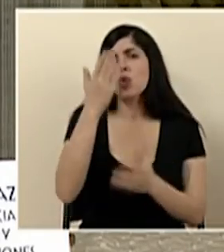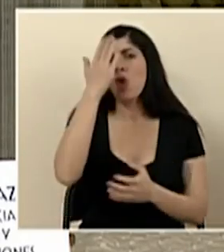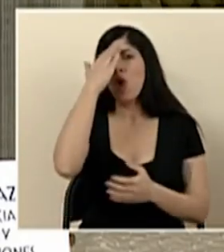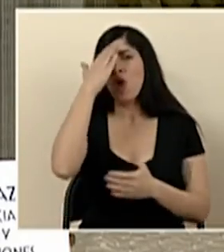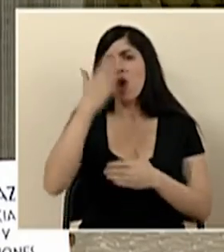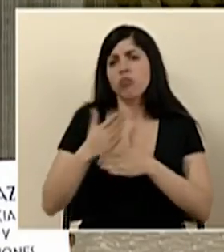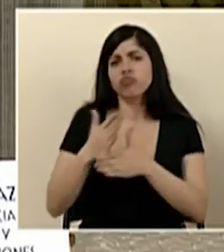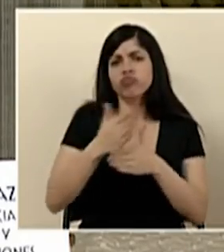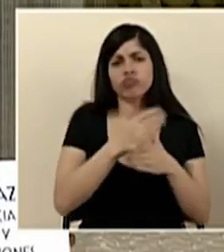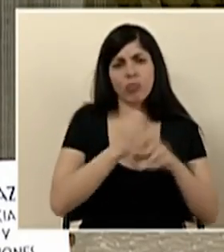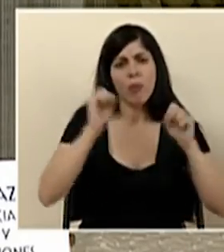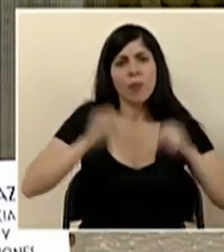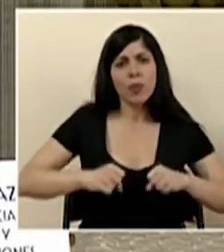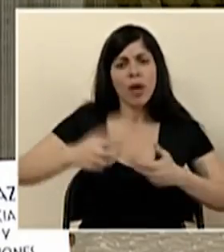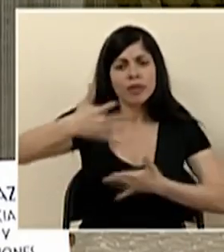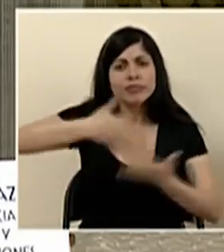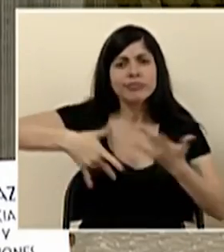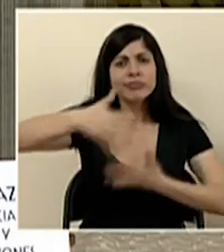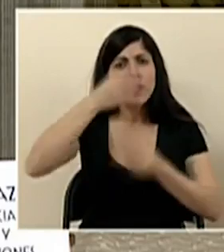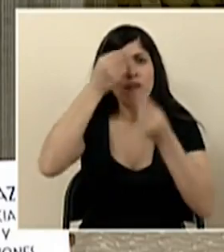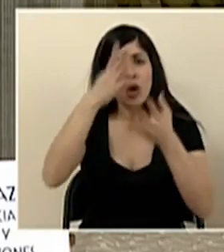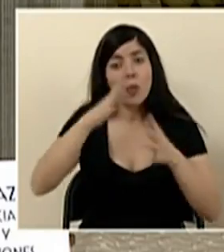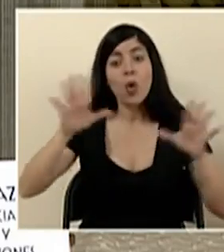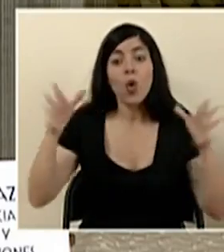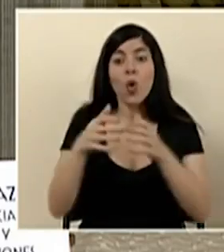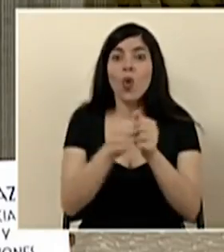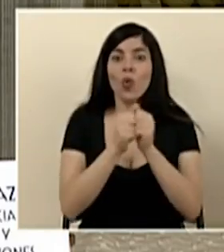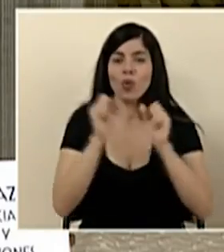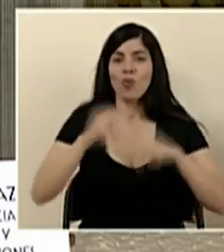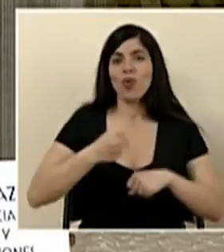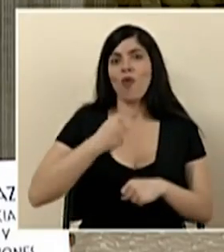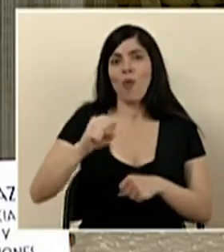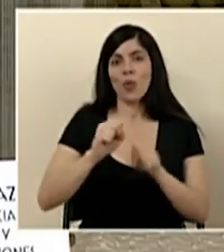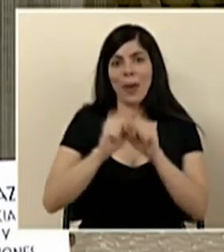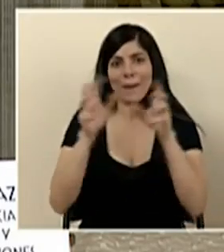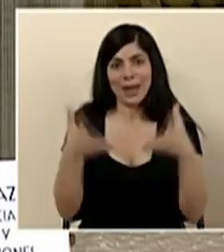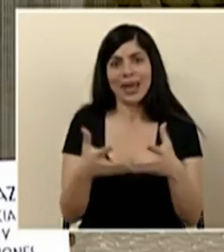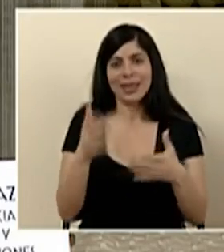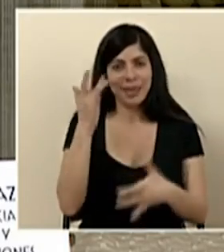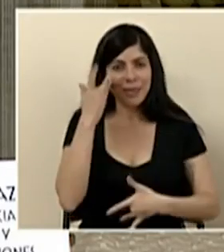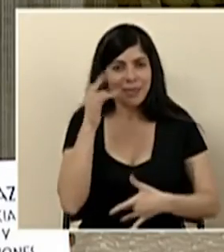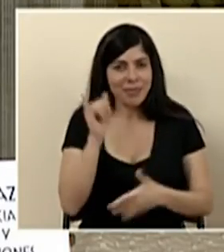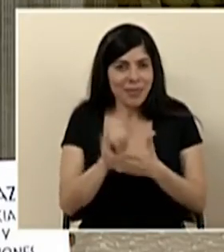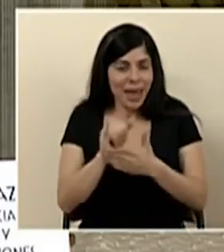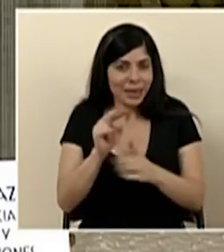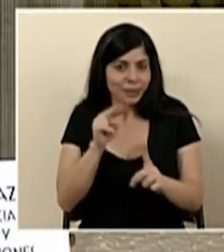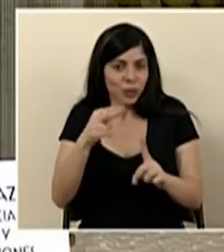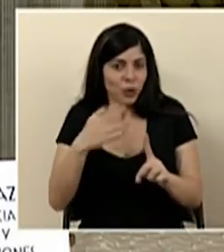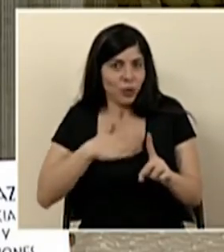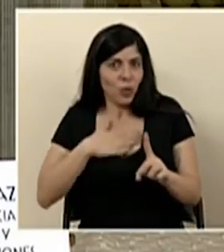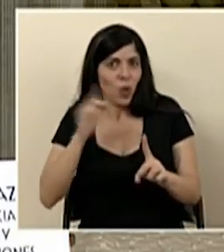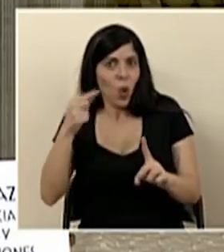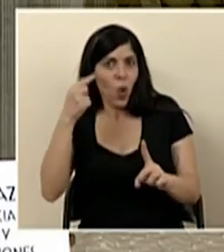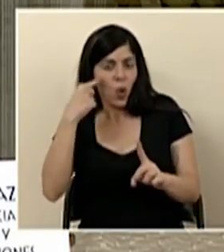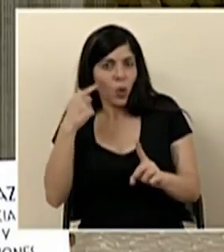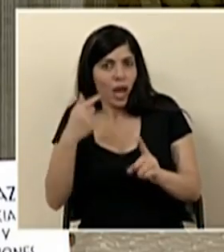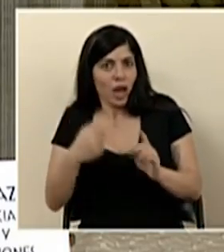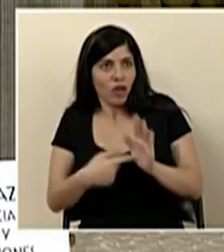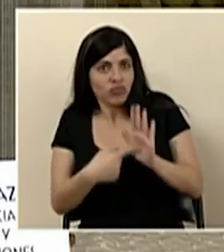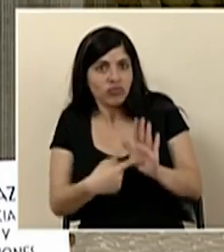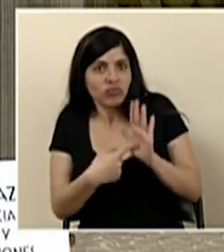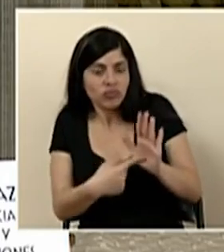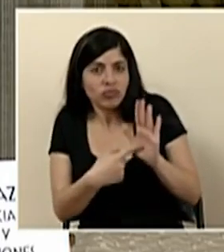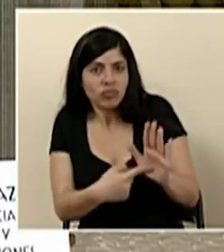mundo pues pueda compartir las informaciones y así podamos luchar juntos contra la pandemia ese es el punto de vista que desde el gobierno hemos venido trabajando